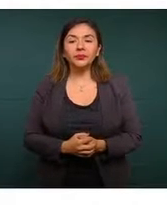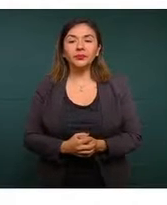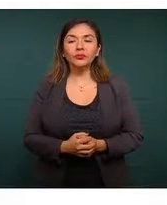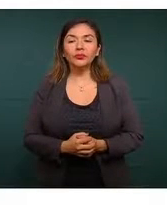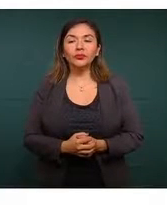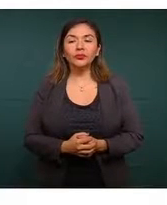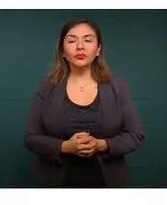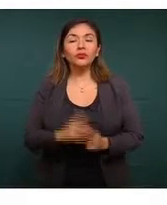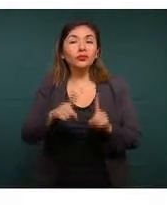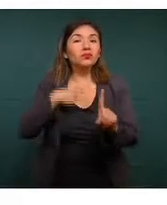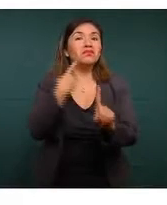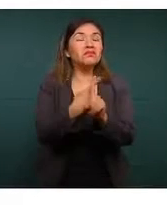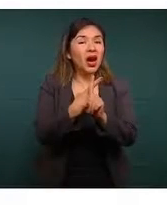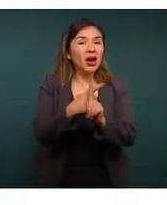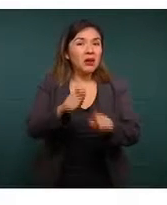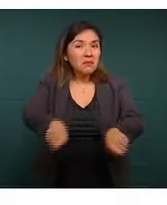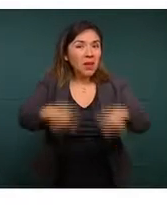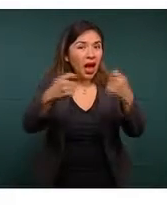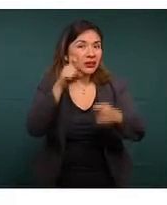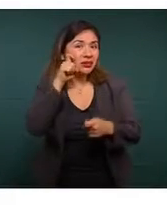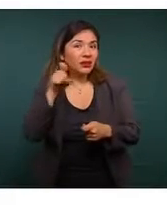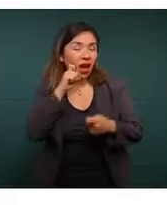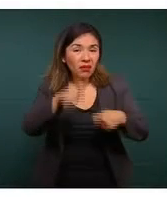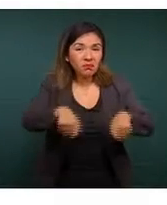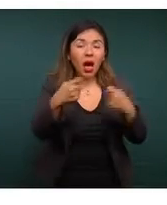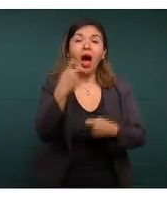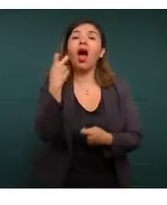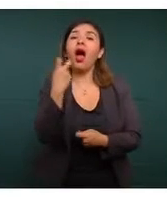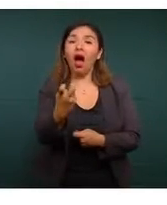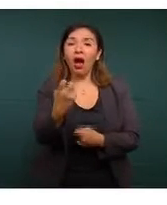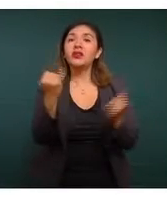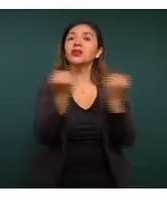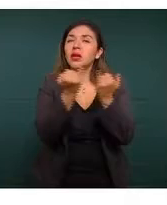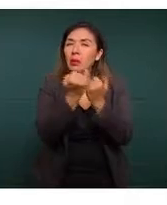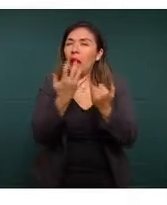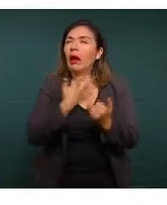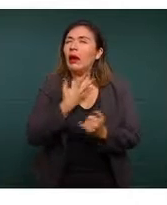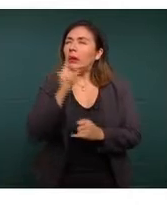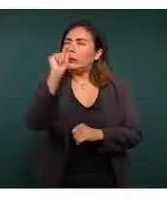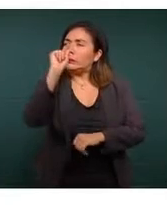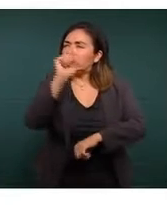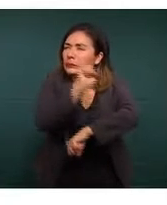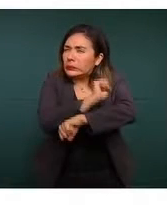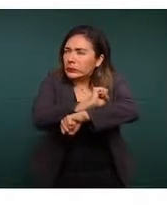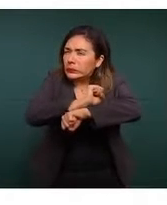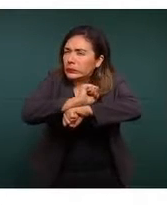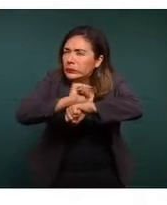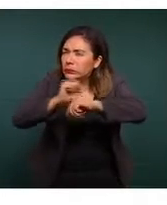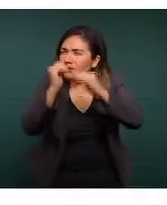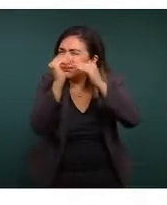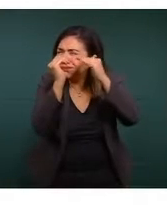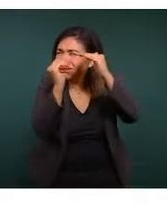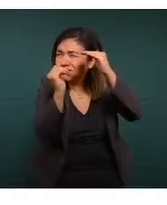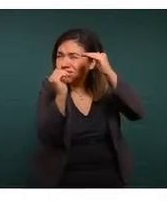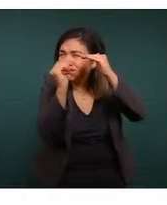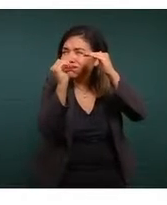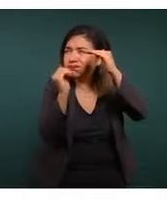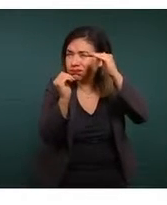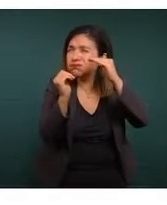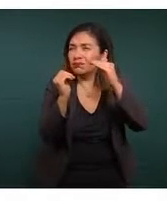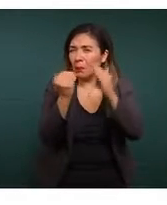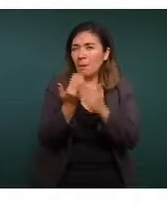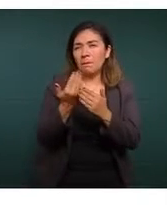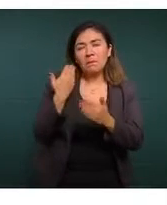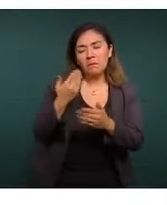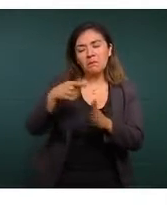La violación. Este delito también tiene una muy ligera tendencia a la baja. Aquí en los últimos